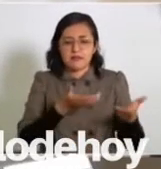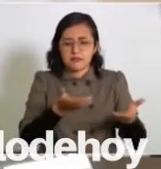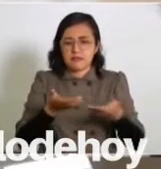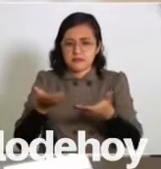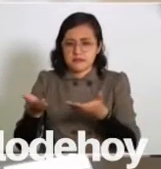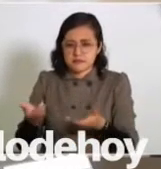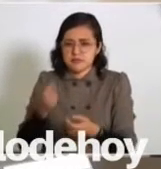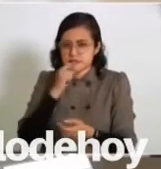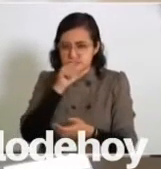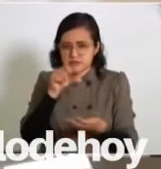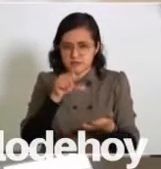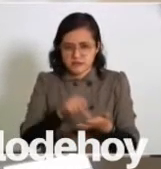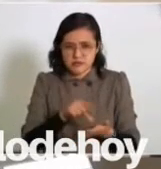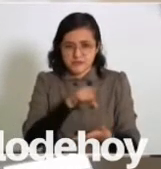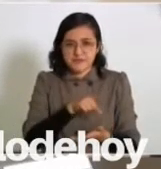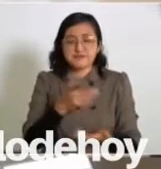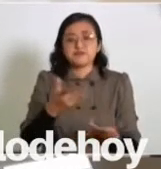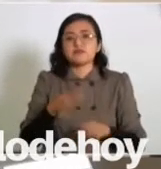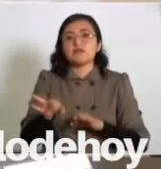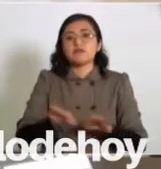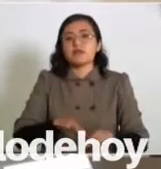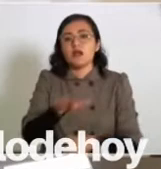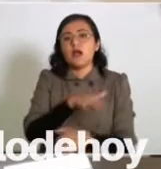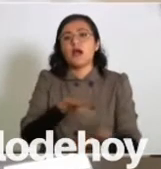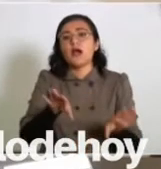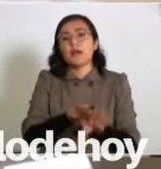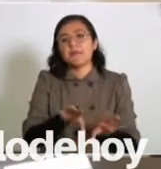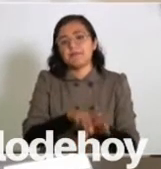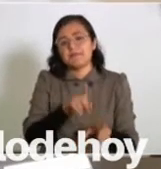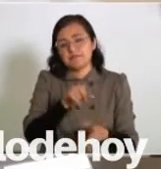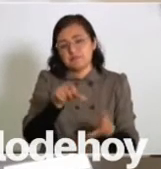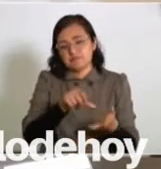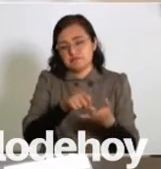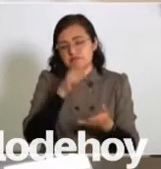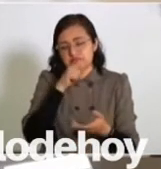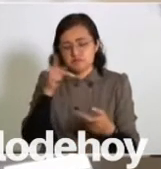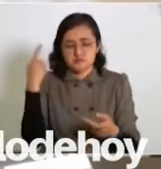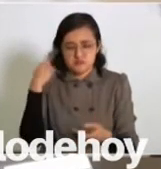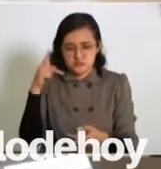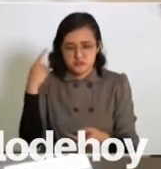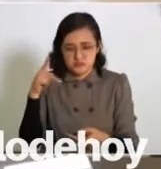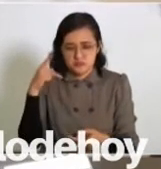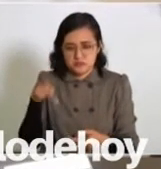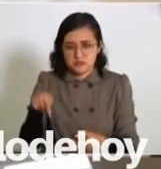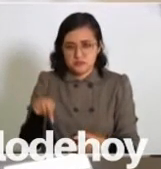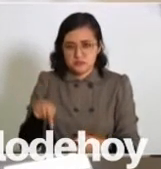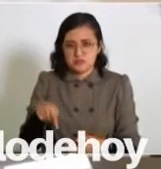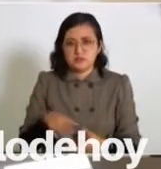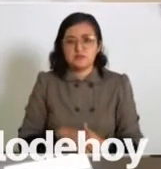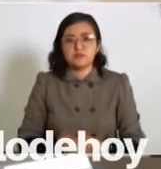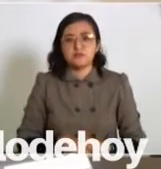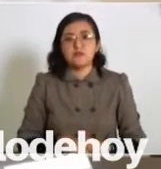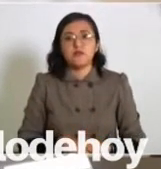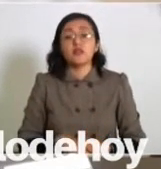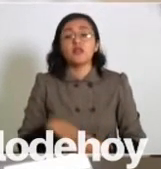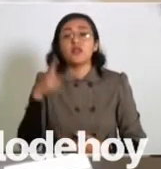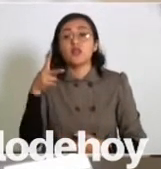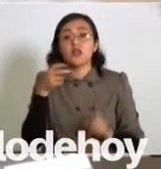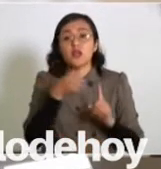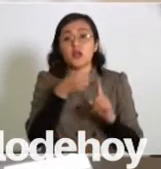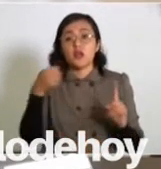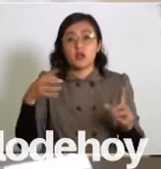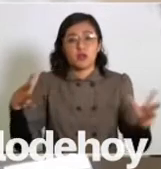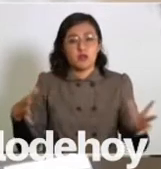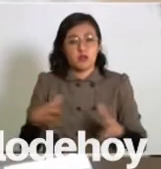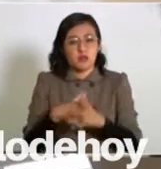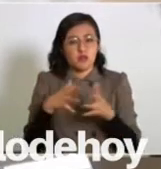su trabajo de ambulantes en el centro de Puebla, hay dos organizaciones